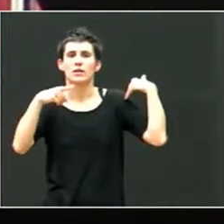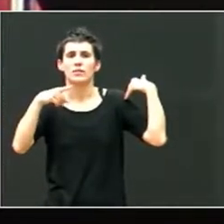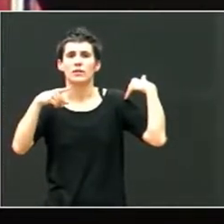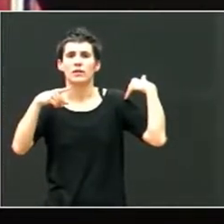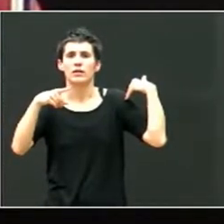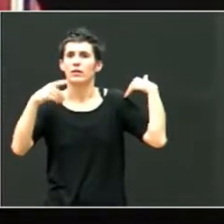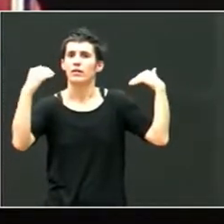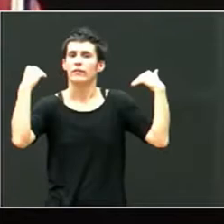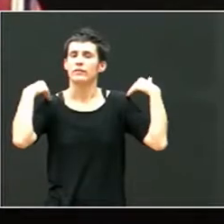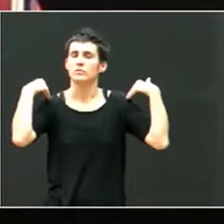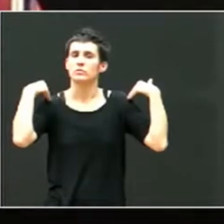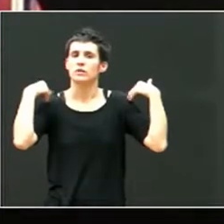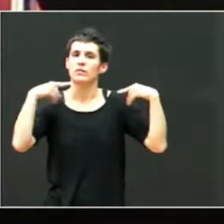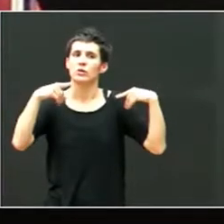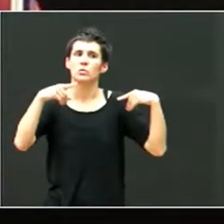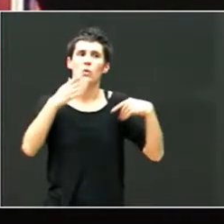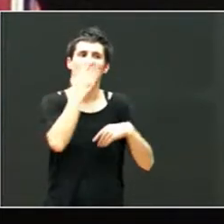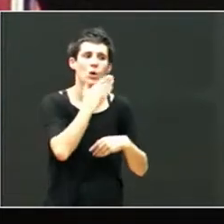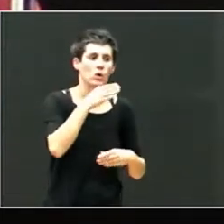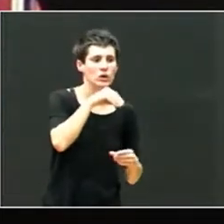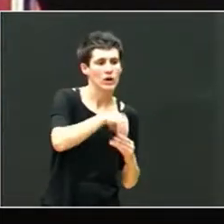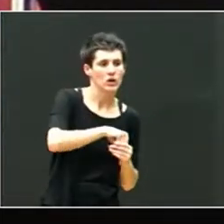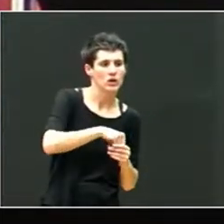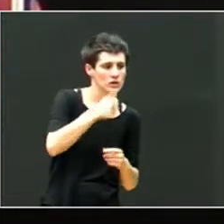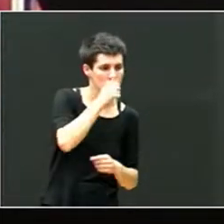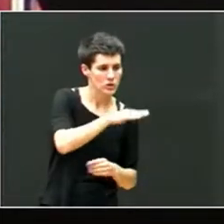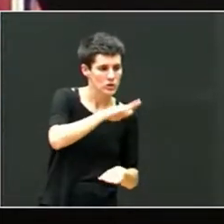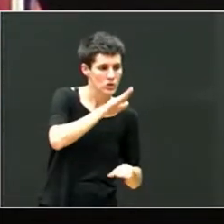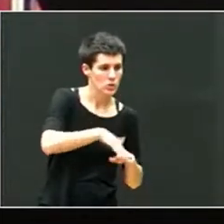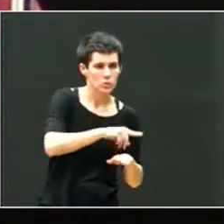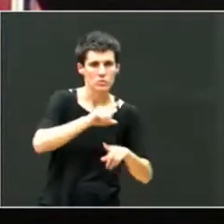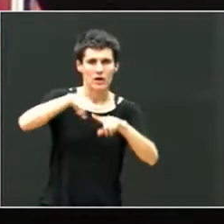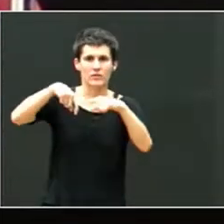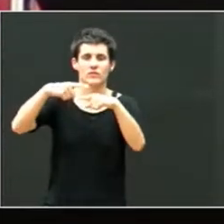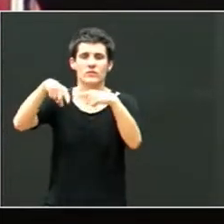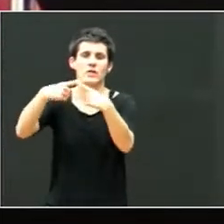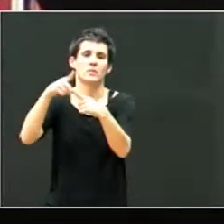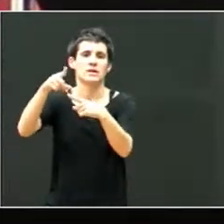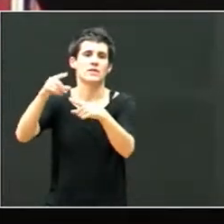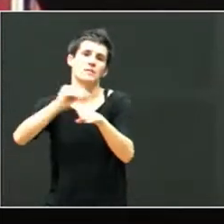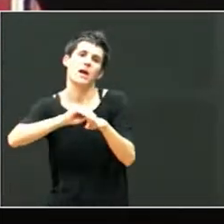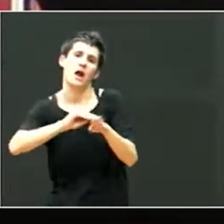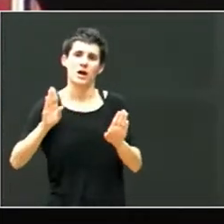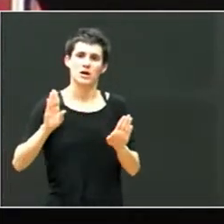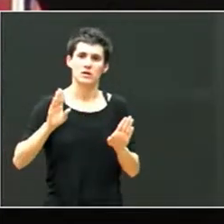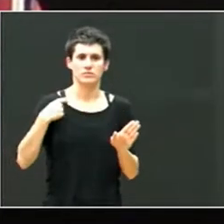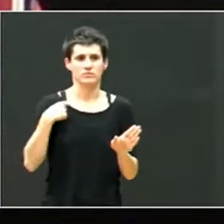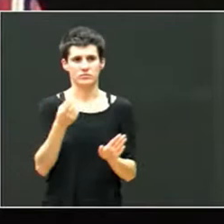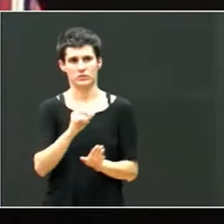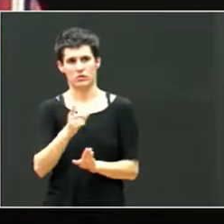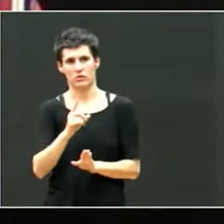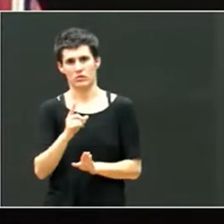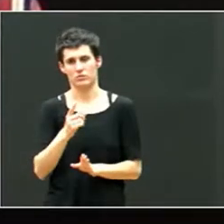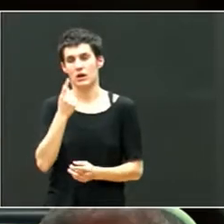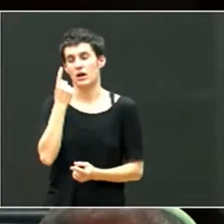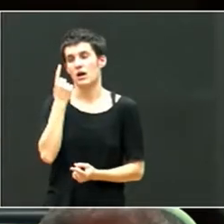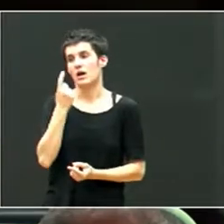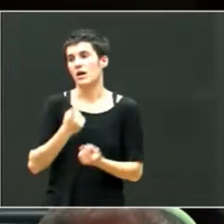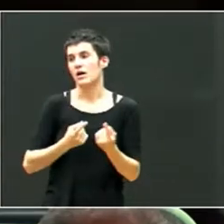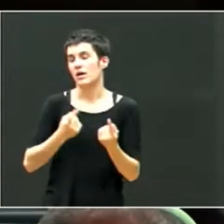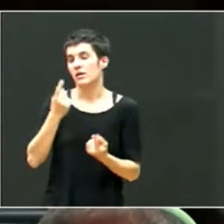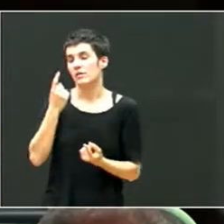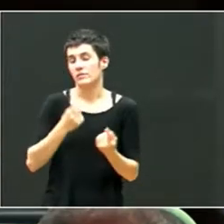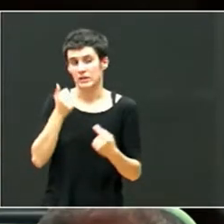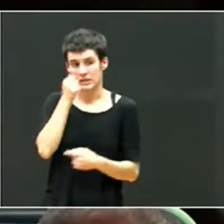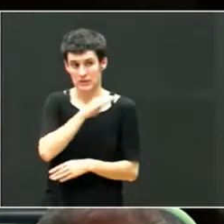lo que el niño no hace en clase. Conocemos demasiadas familias donde los niños van al colegio de cuerpo presente, pero donde no aprenden